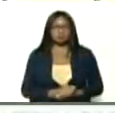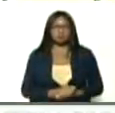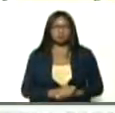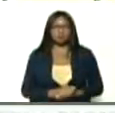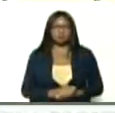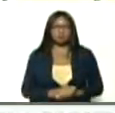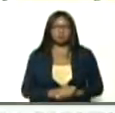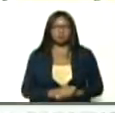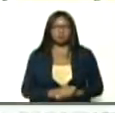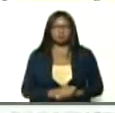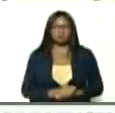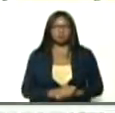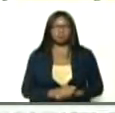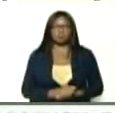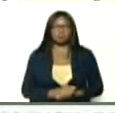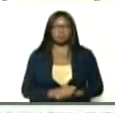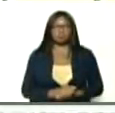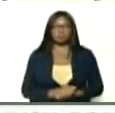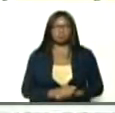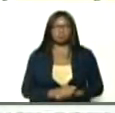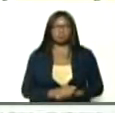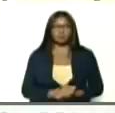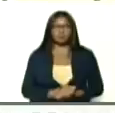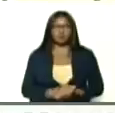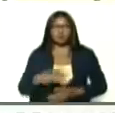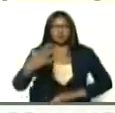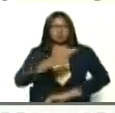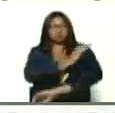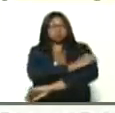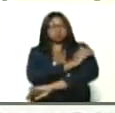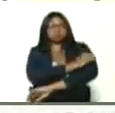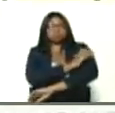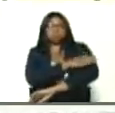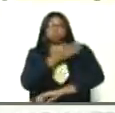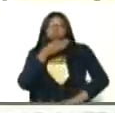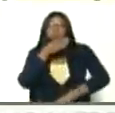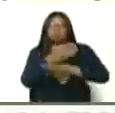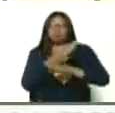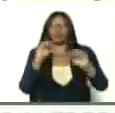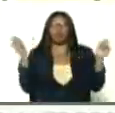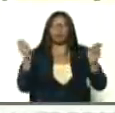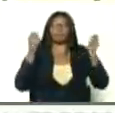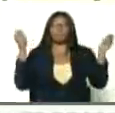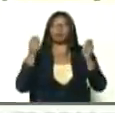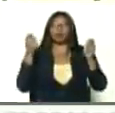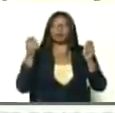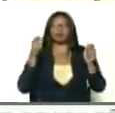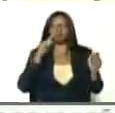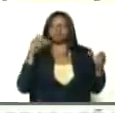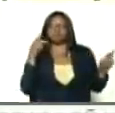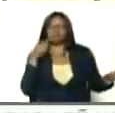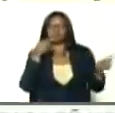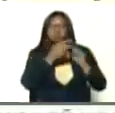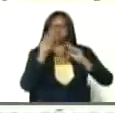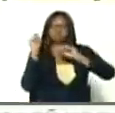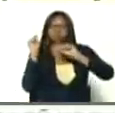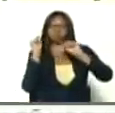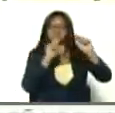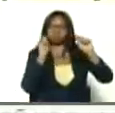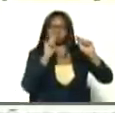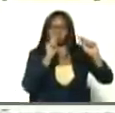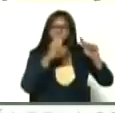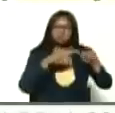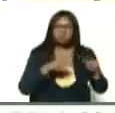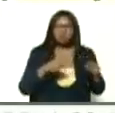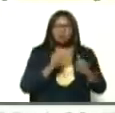los sin oficio de la derecha trumpista, y mismo salieron una campaña contra la comisión presidencial del COVID,